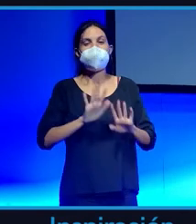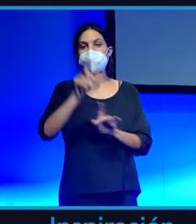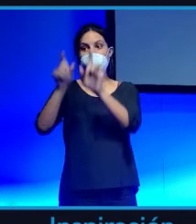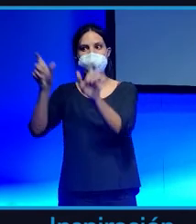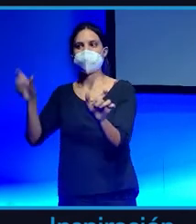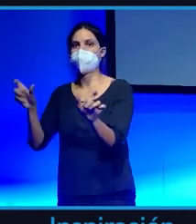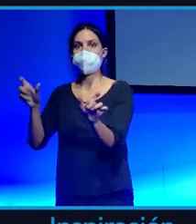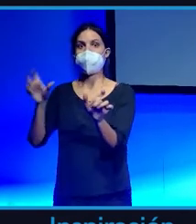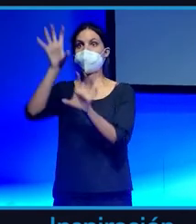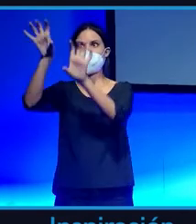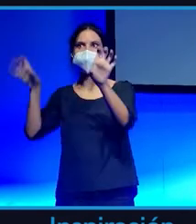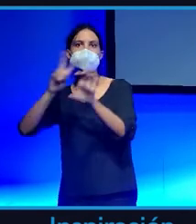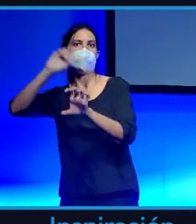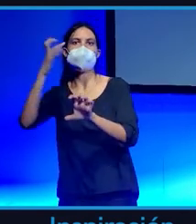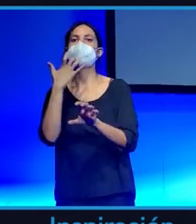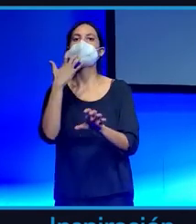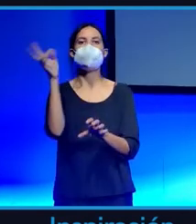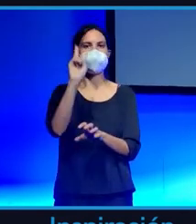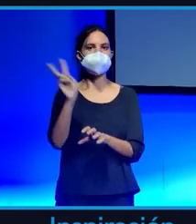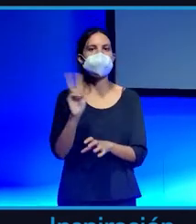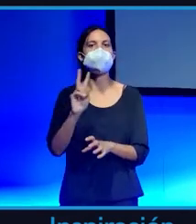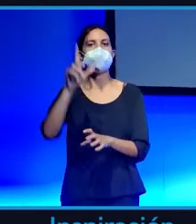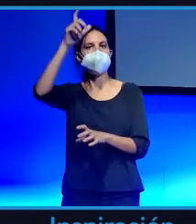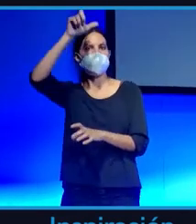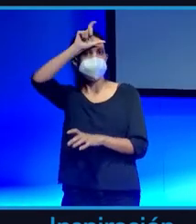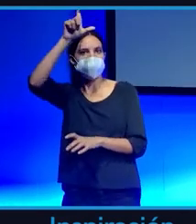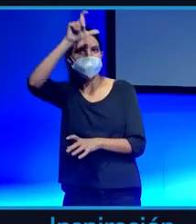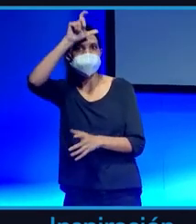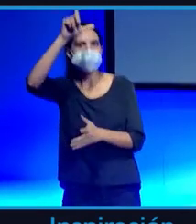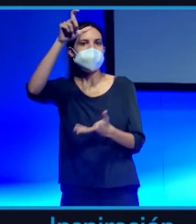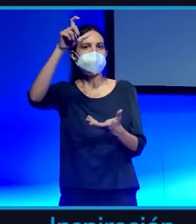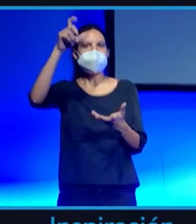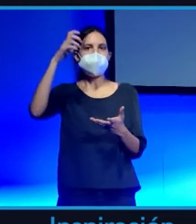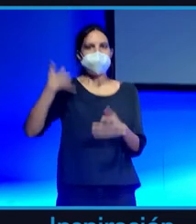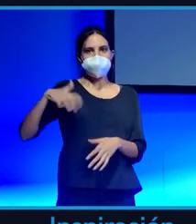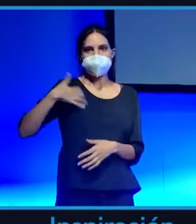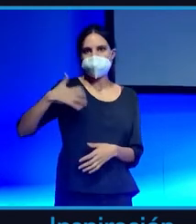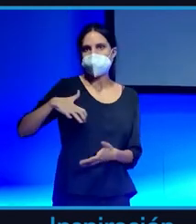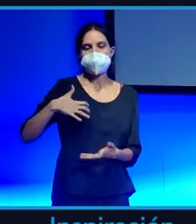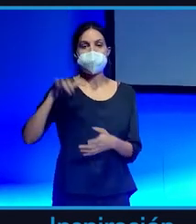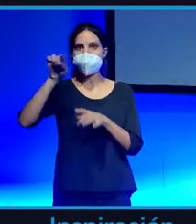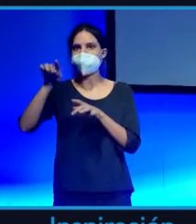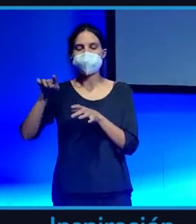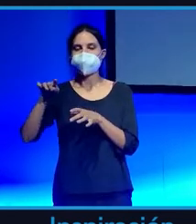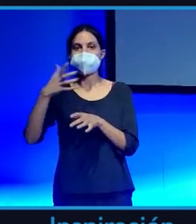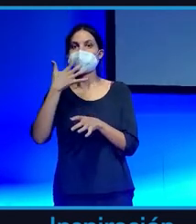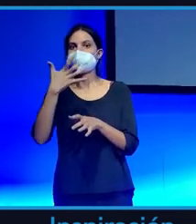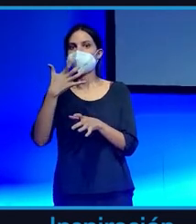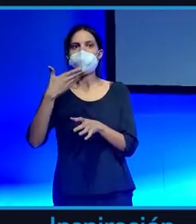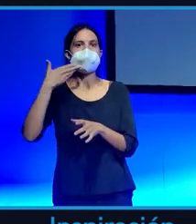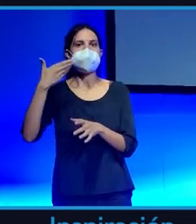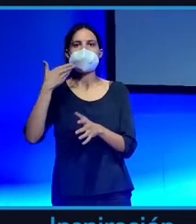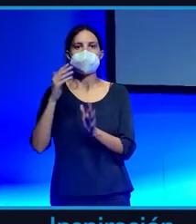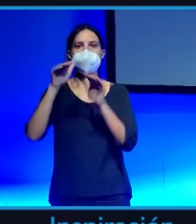ahorros de su vida en Venezuela, Argentina, Turquía y ha perdido todo por malas decisiones de los gestores de su país y por la